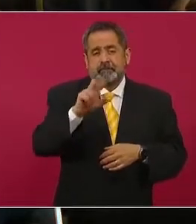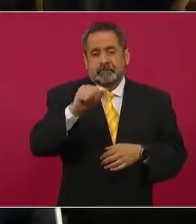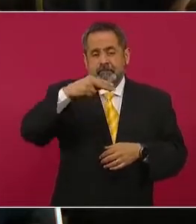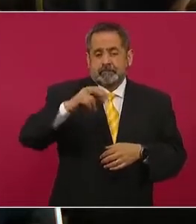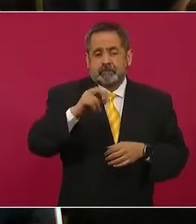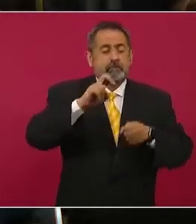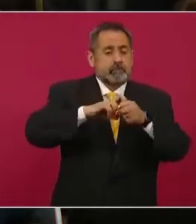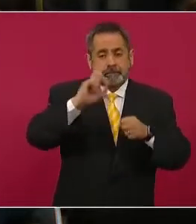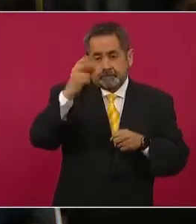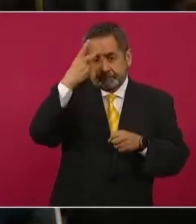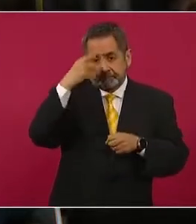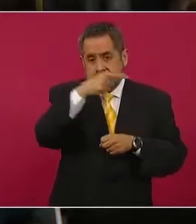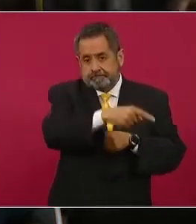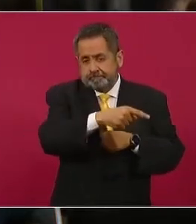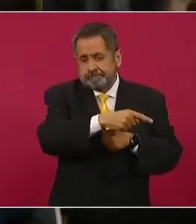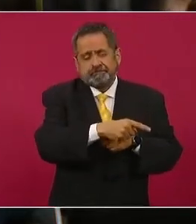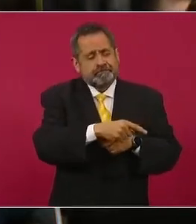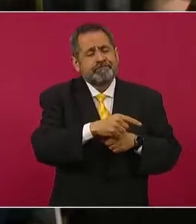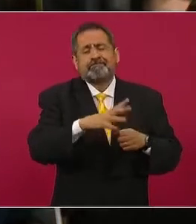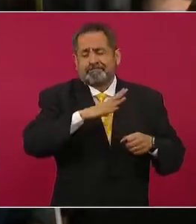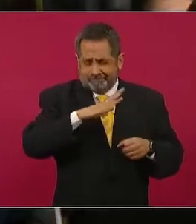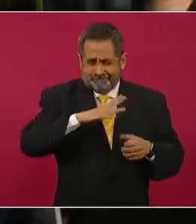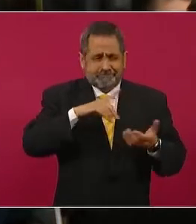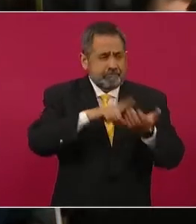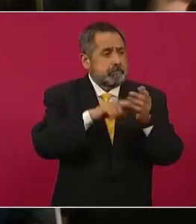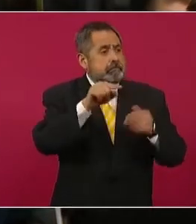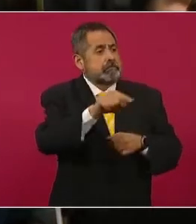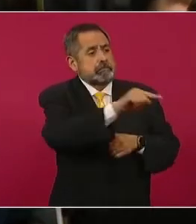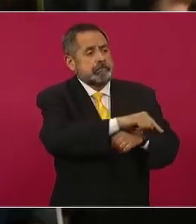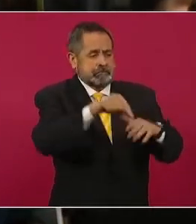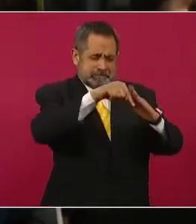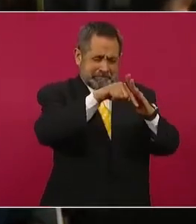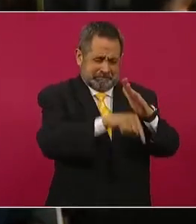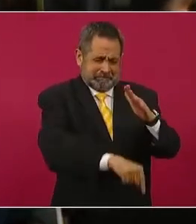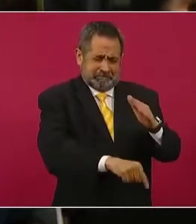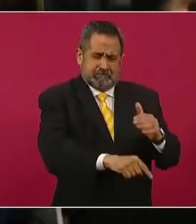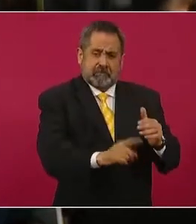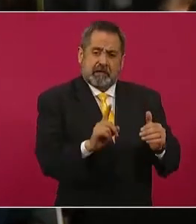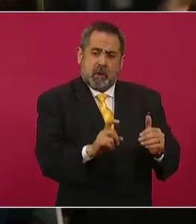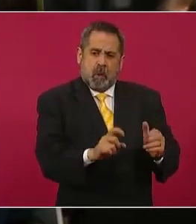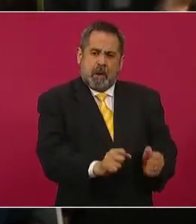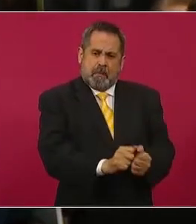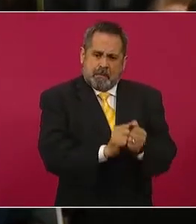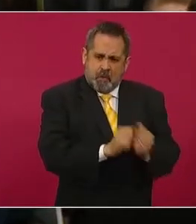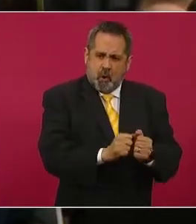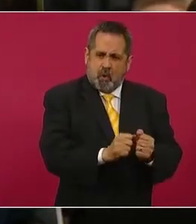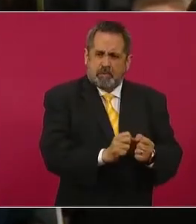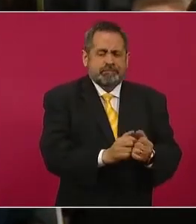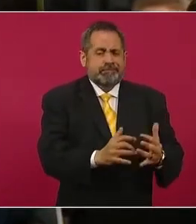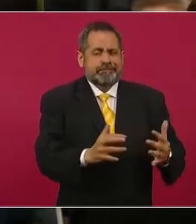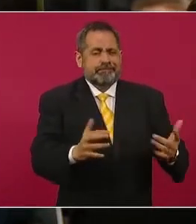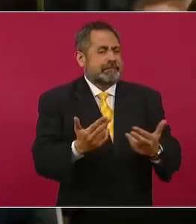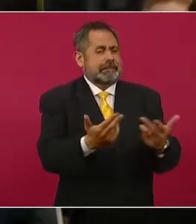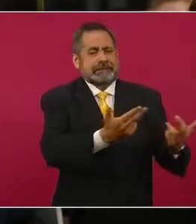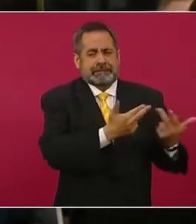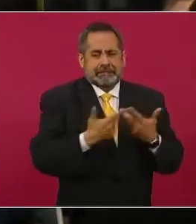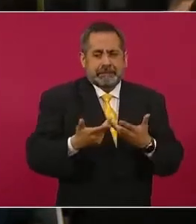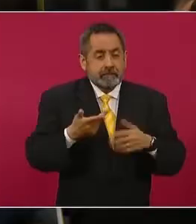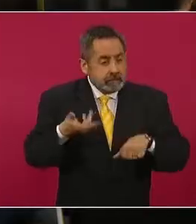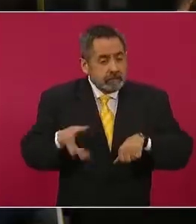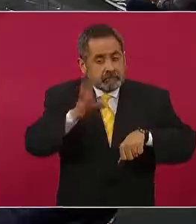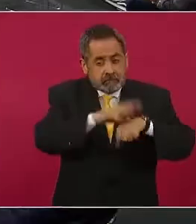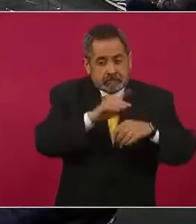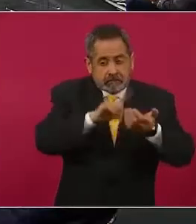Luis Potosí. Lo que tenemos entendido es que la Comisión Nacional de Hidrocarburos autorizó la perforación de